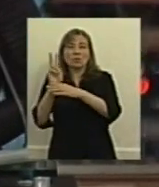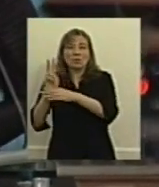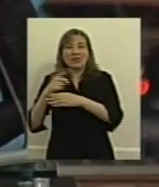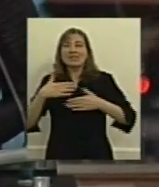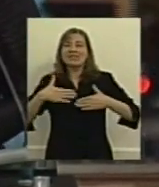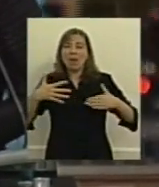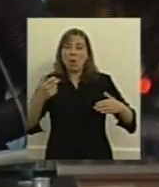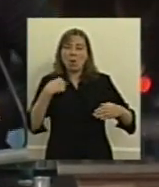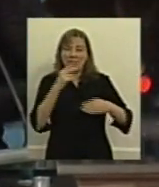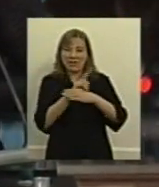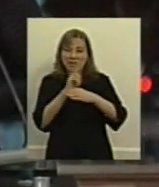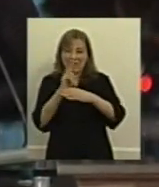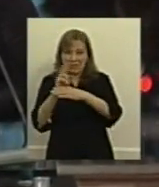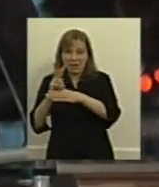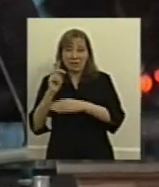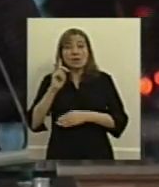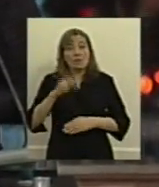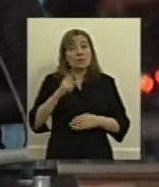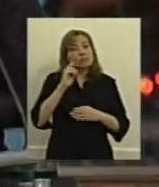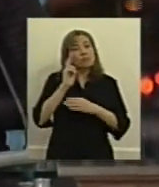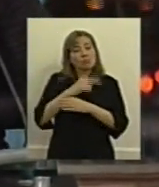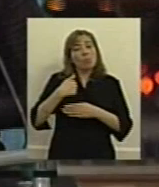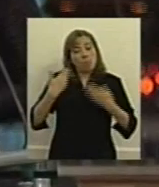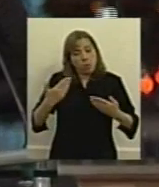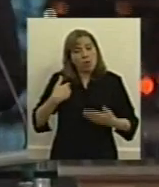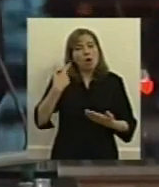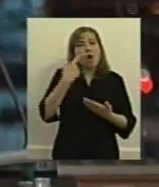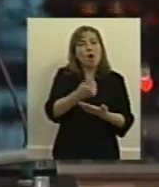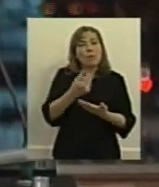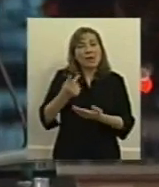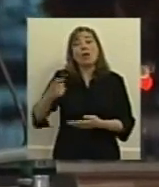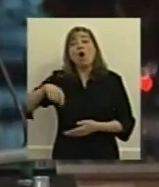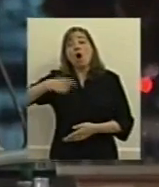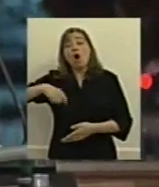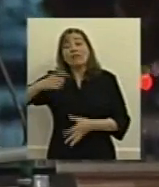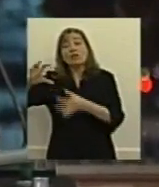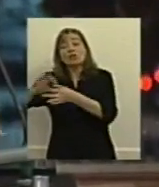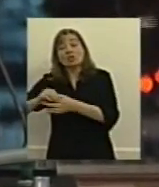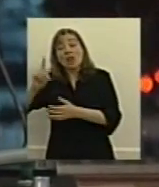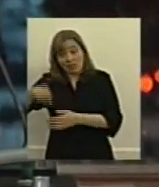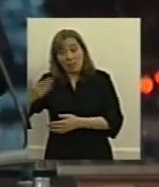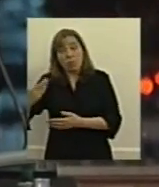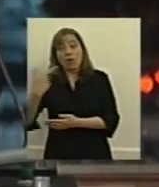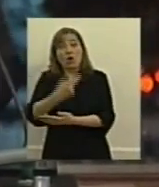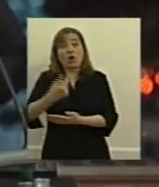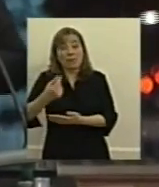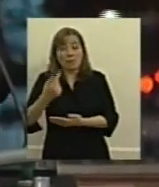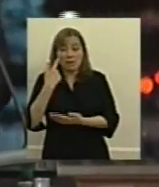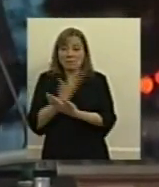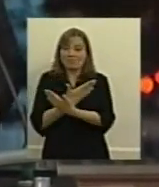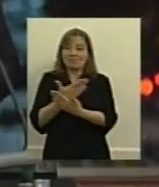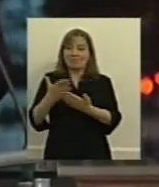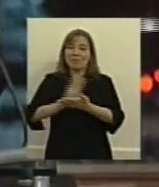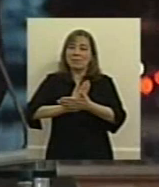salud el formidable poder de compra que tienen también las obras sociales para también transparentar